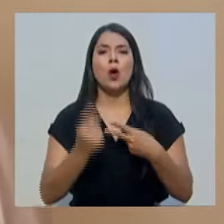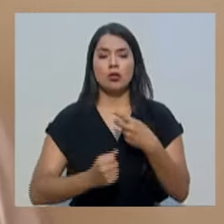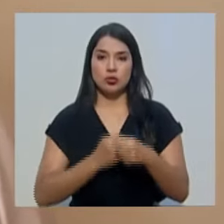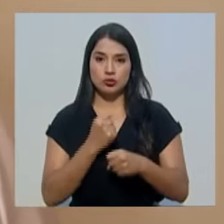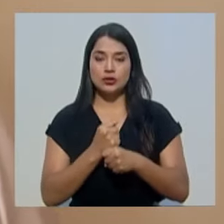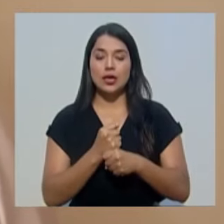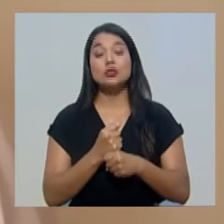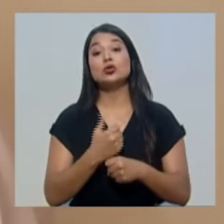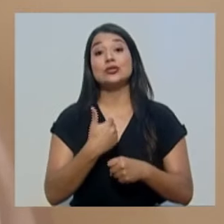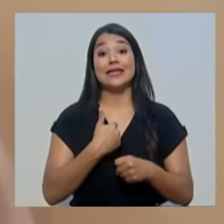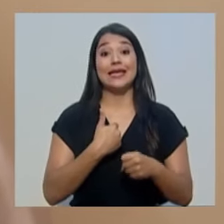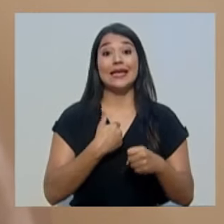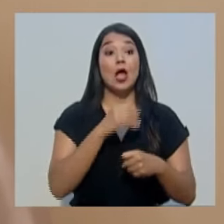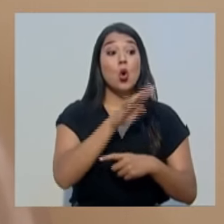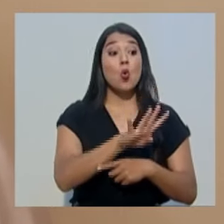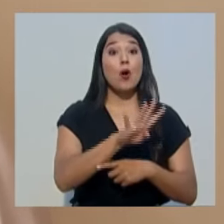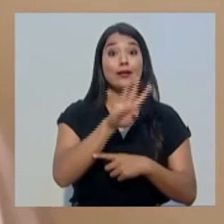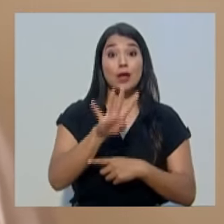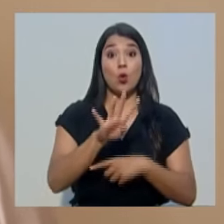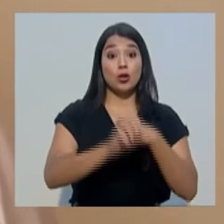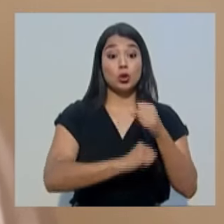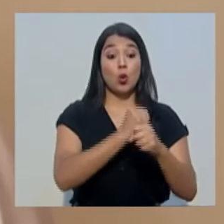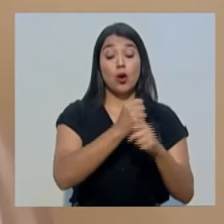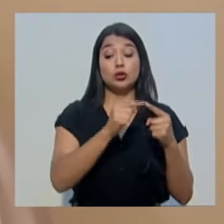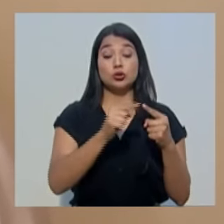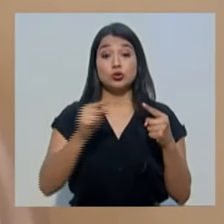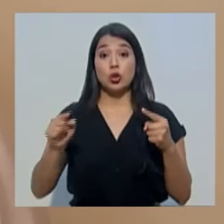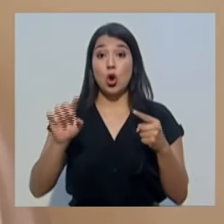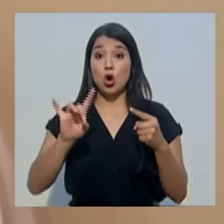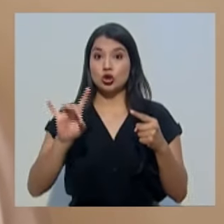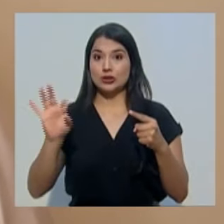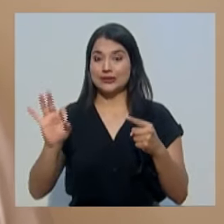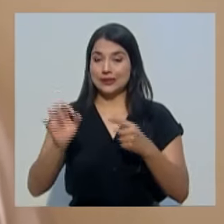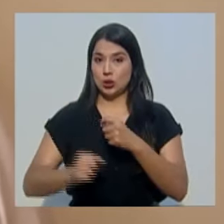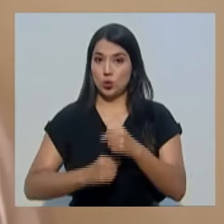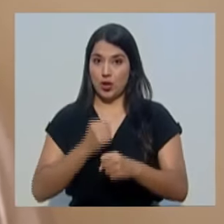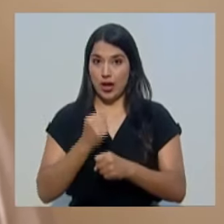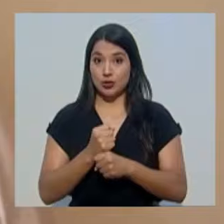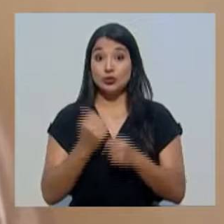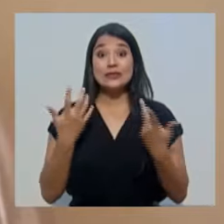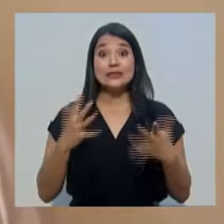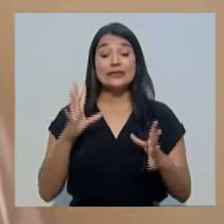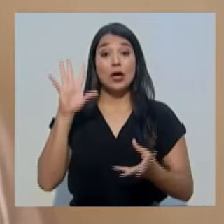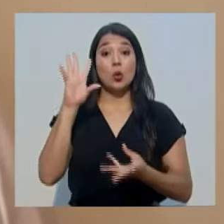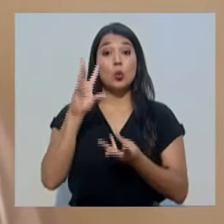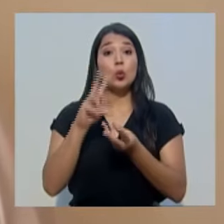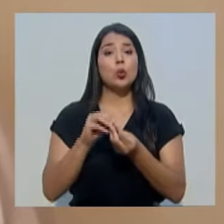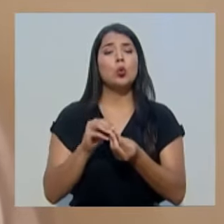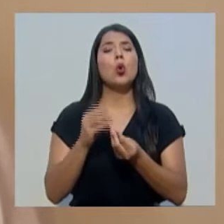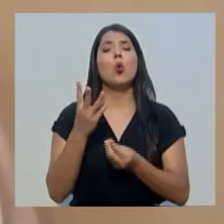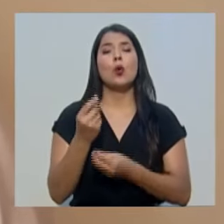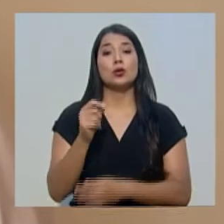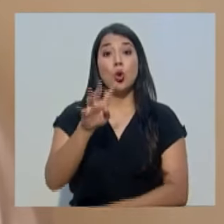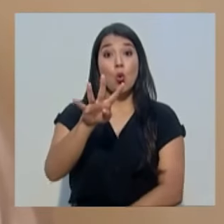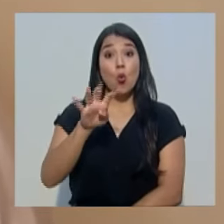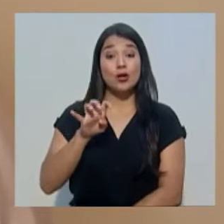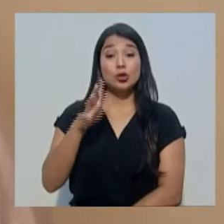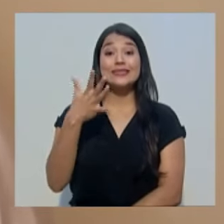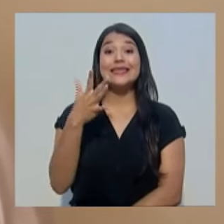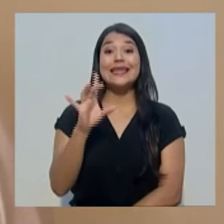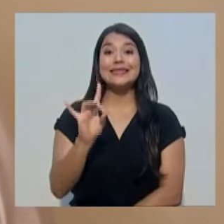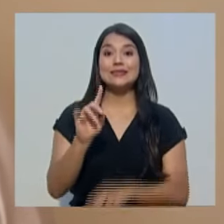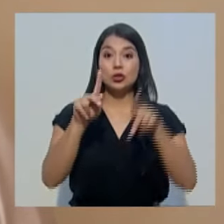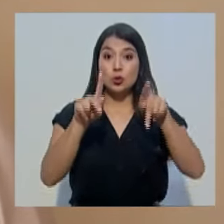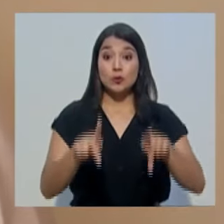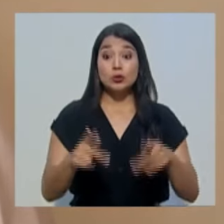con un rango de edad entre los 44 a los 89 años. En total se contabilizan 418